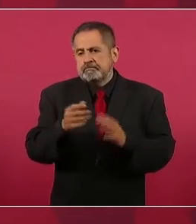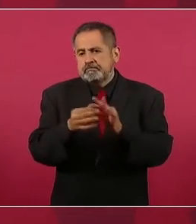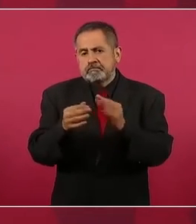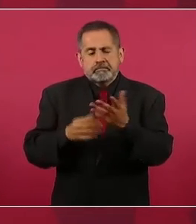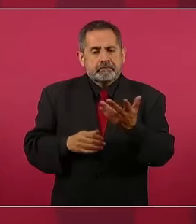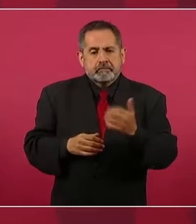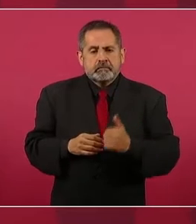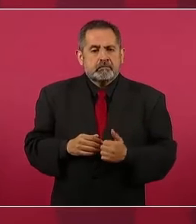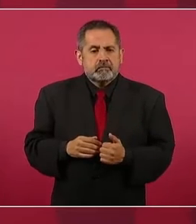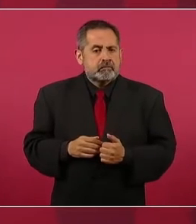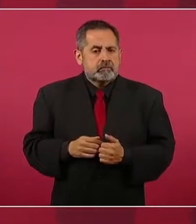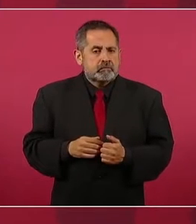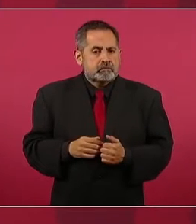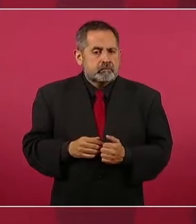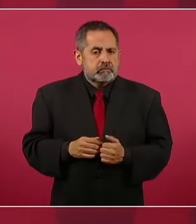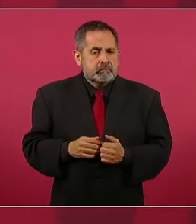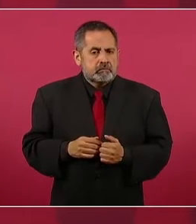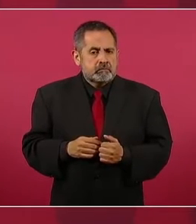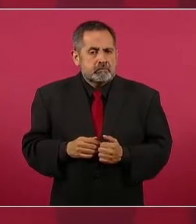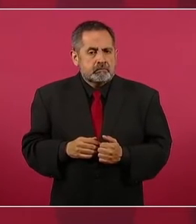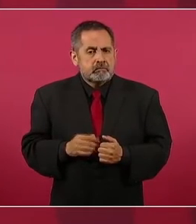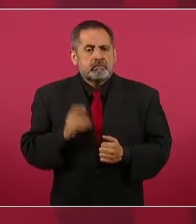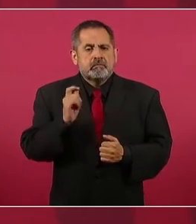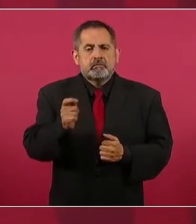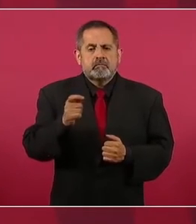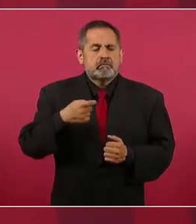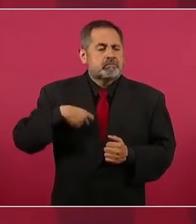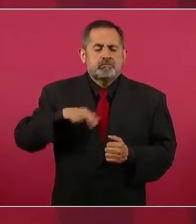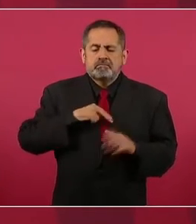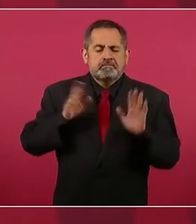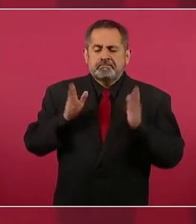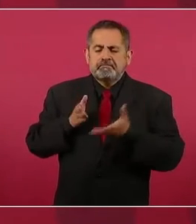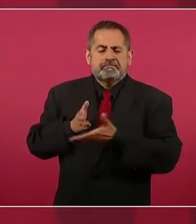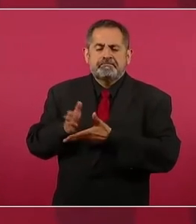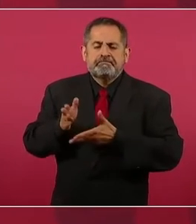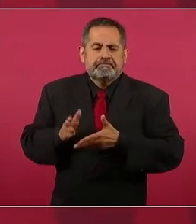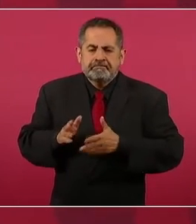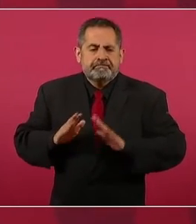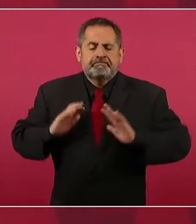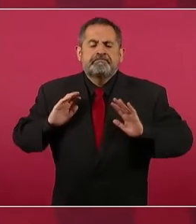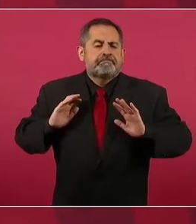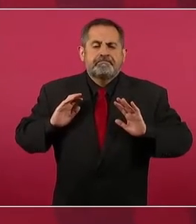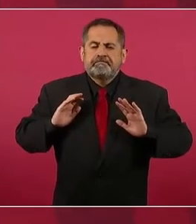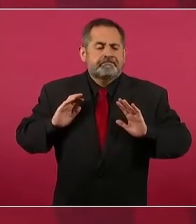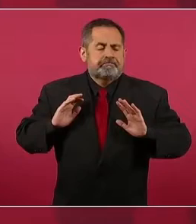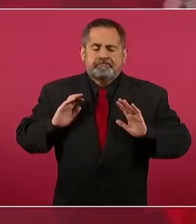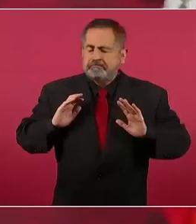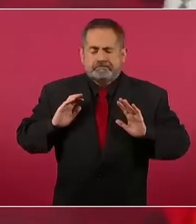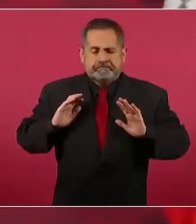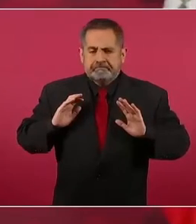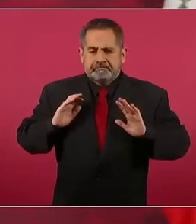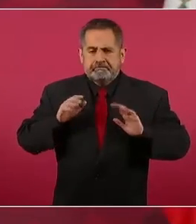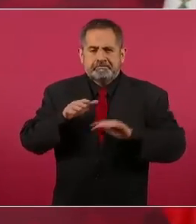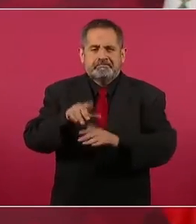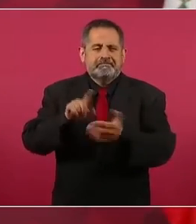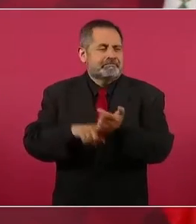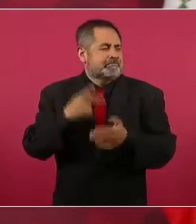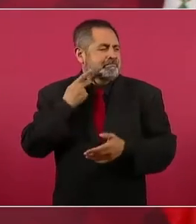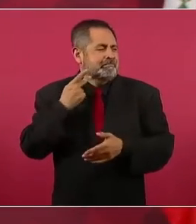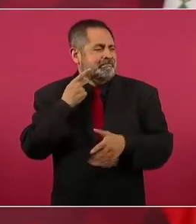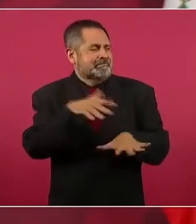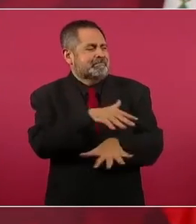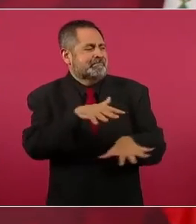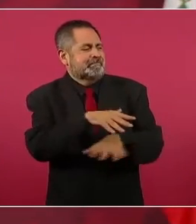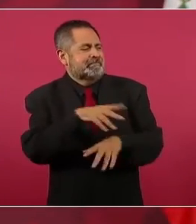nosotros no nos metemos en politiquería.